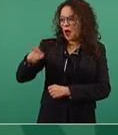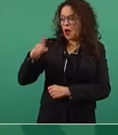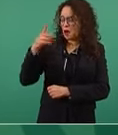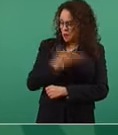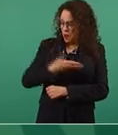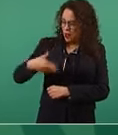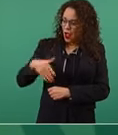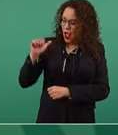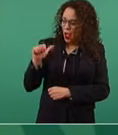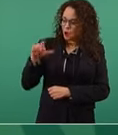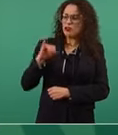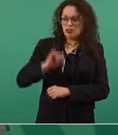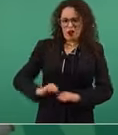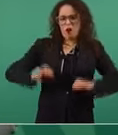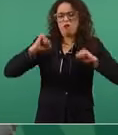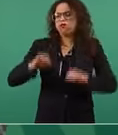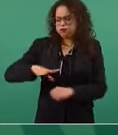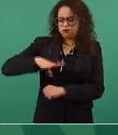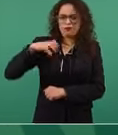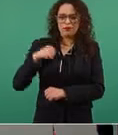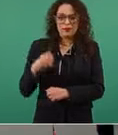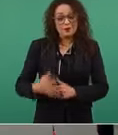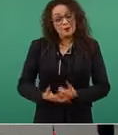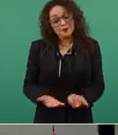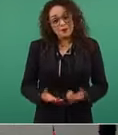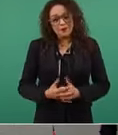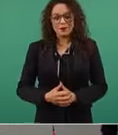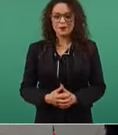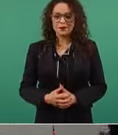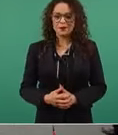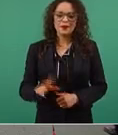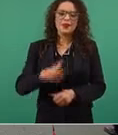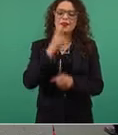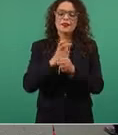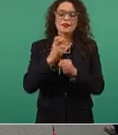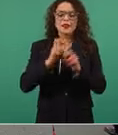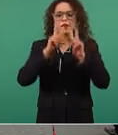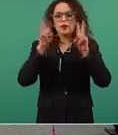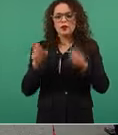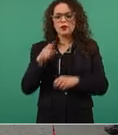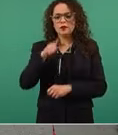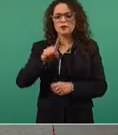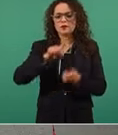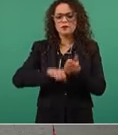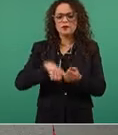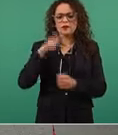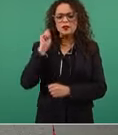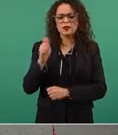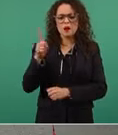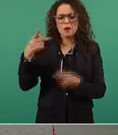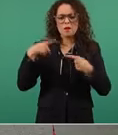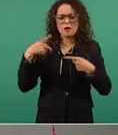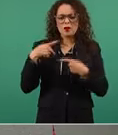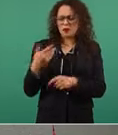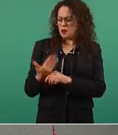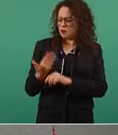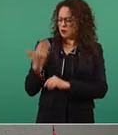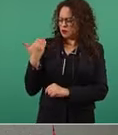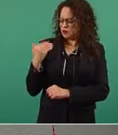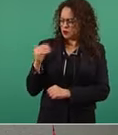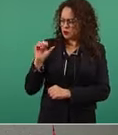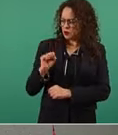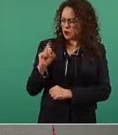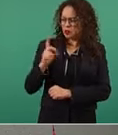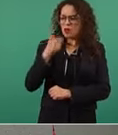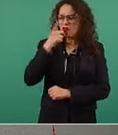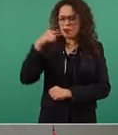Un segundo tema que responde a líderes de oposición que este fin de semana señalaron que el país se encamina